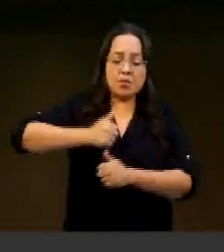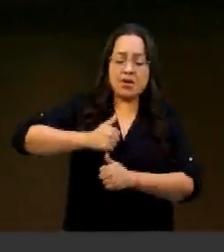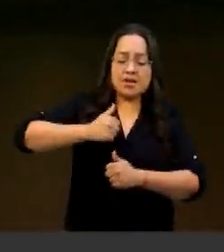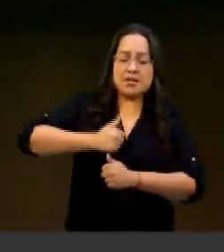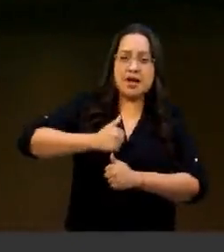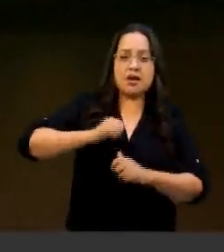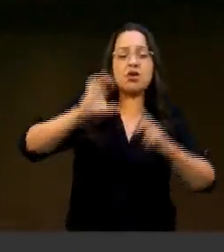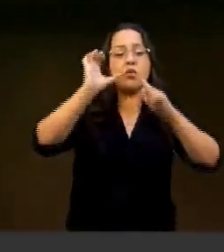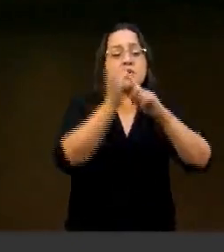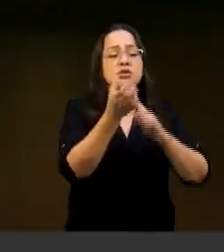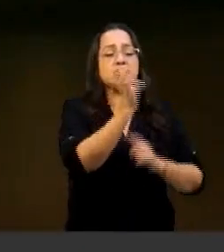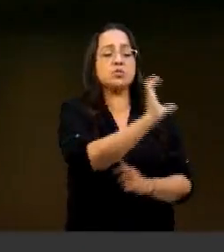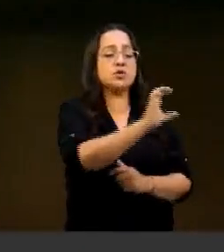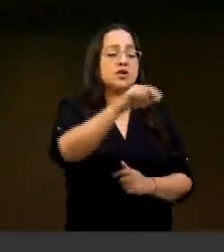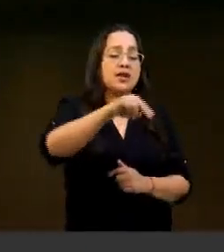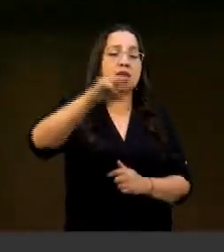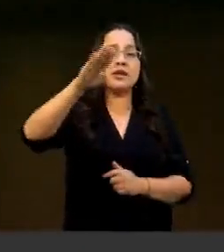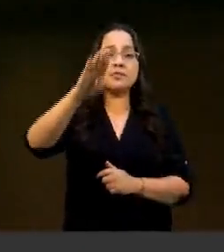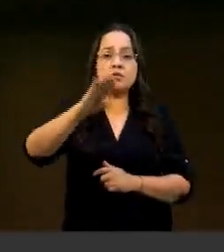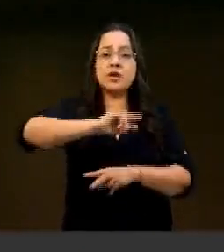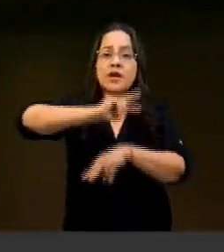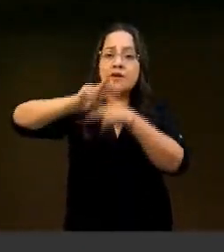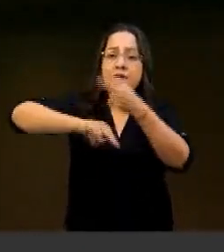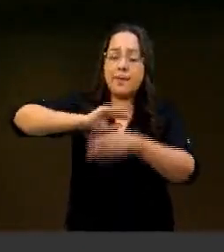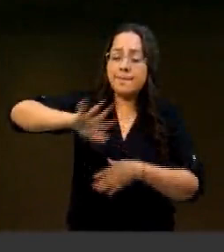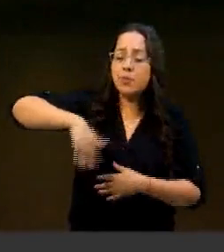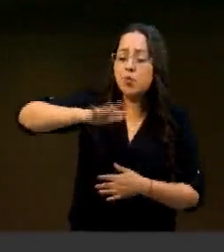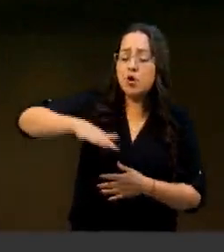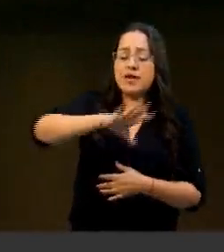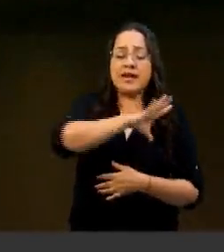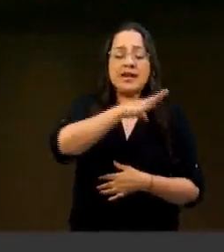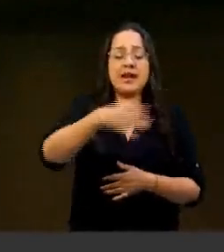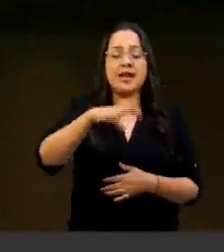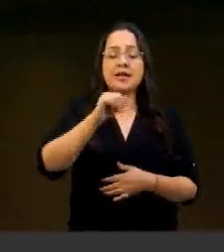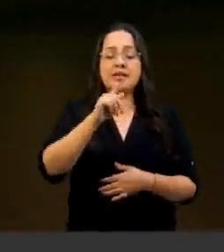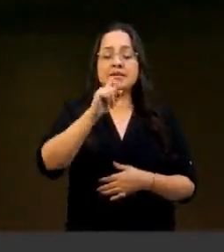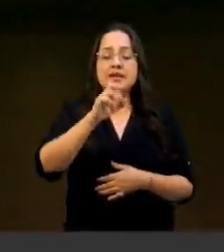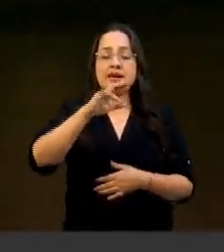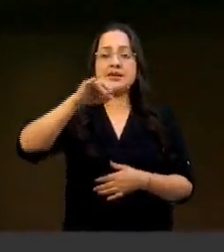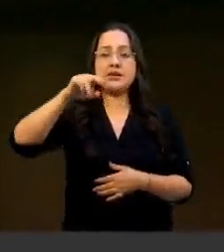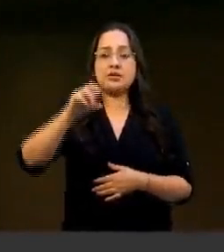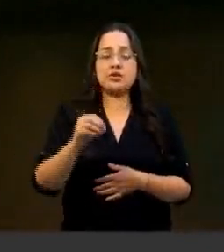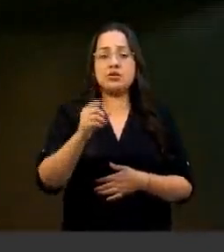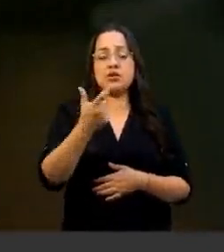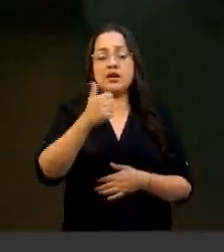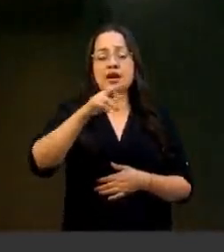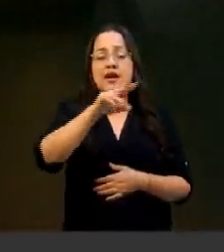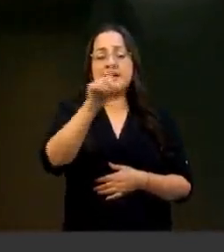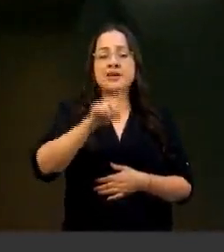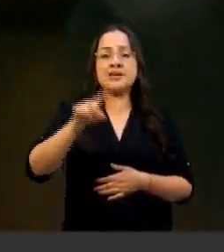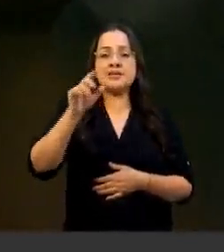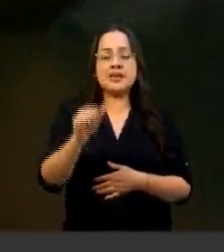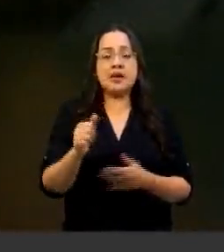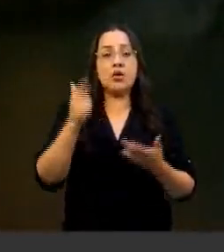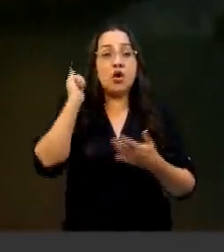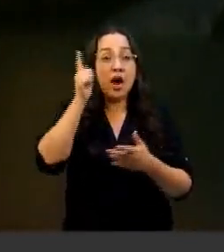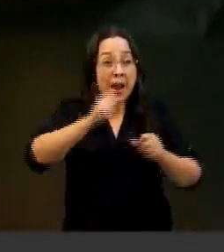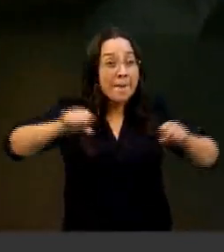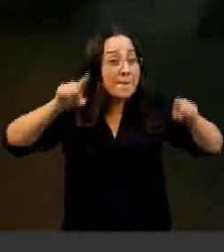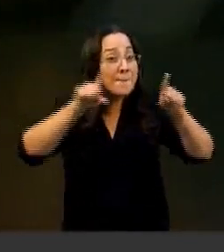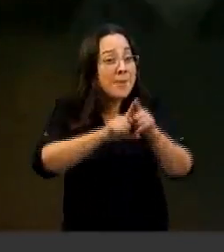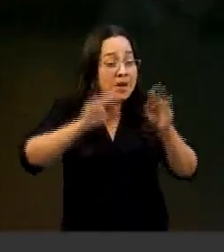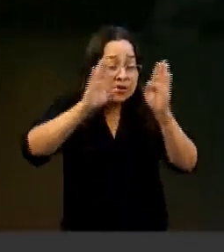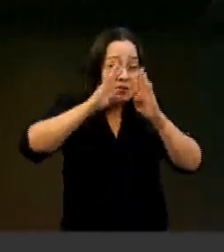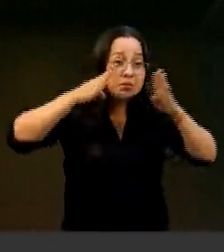la Comisión Nacional de Búsqueda para buscar los restos de Catarino Erasmo Garza Rodríguez. Ojalá esos esfuerzos